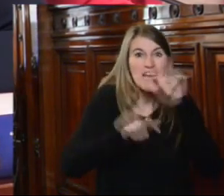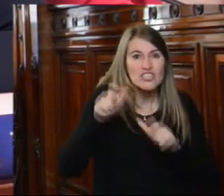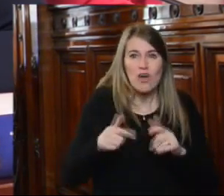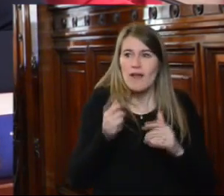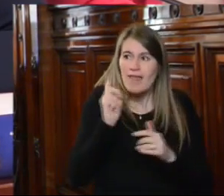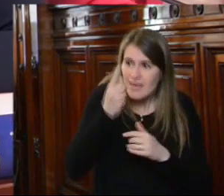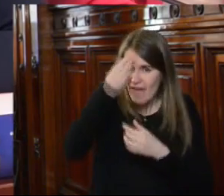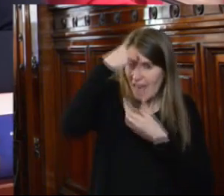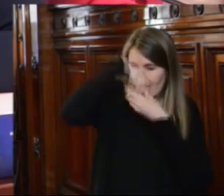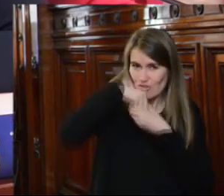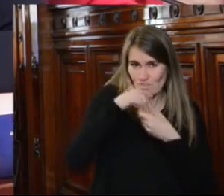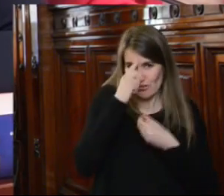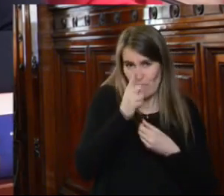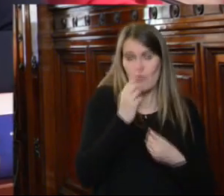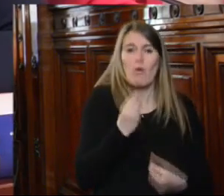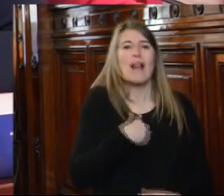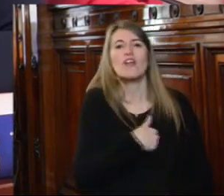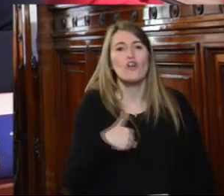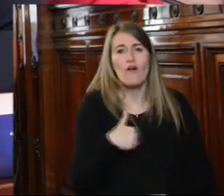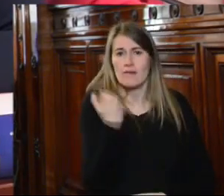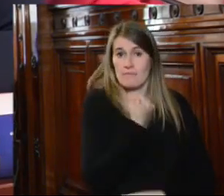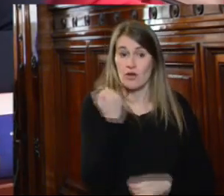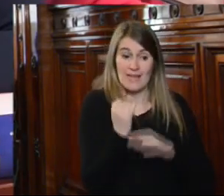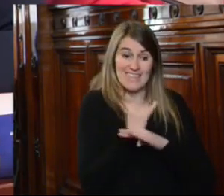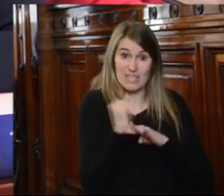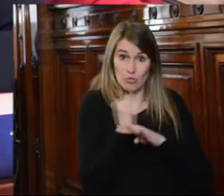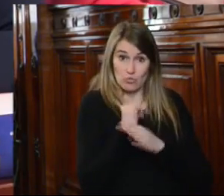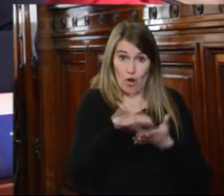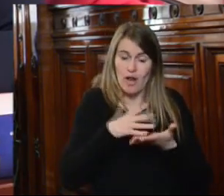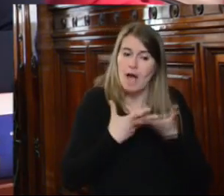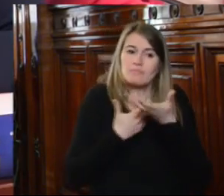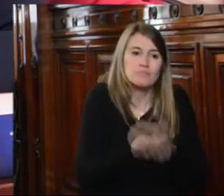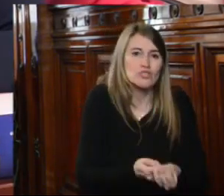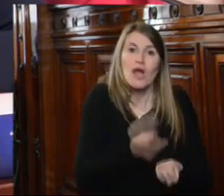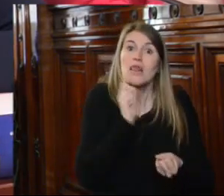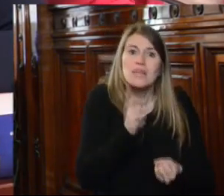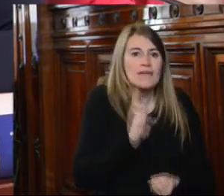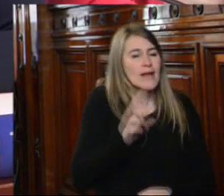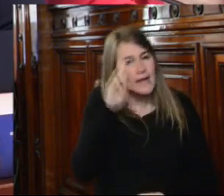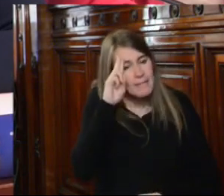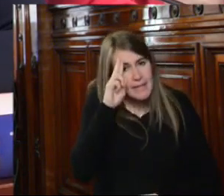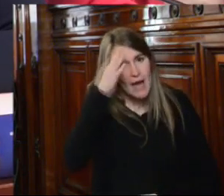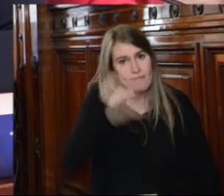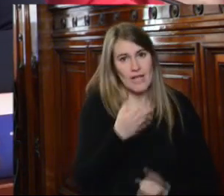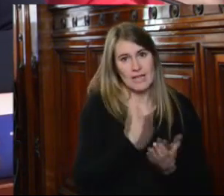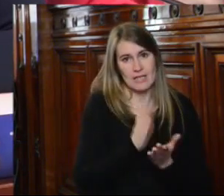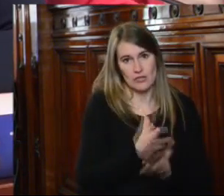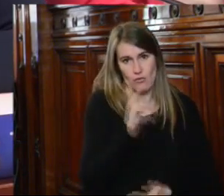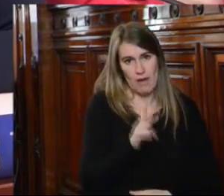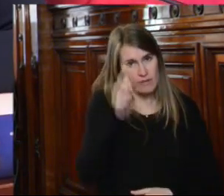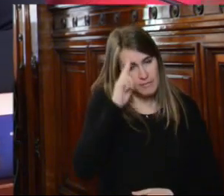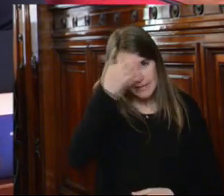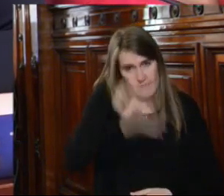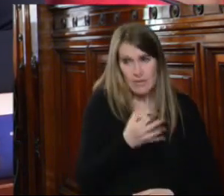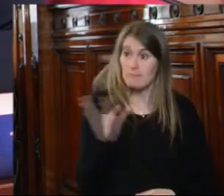institucional del rol clave que cumple la institución en garantizar el goce efectivo de los derechos humanos así también como